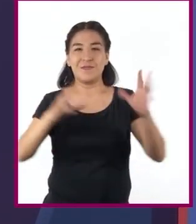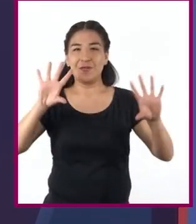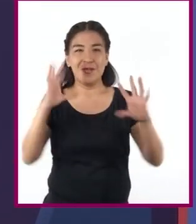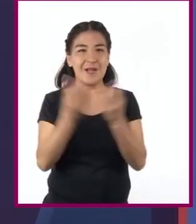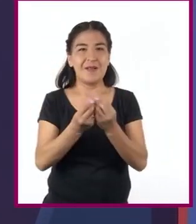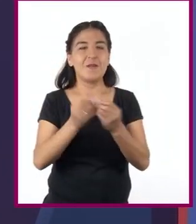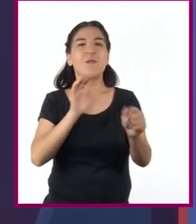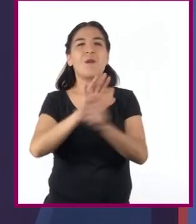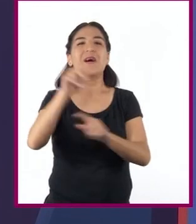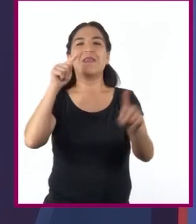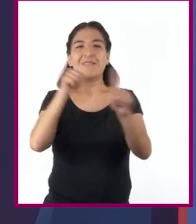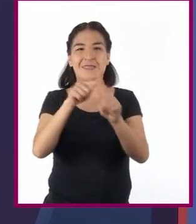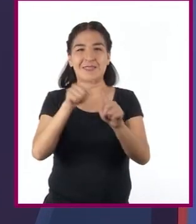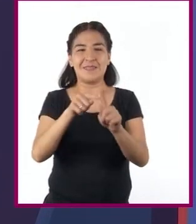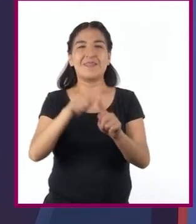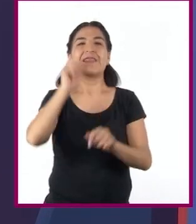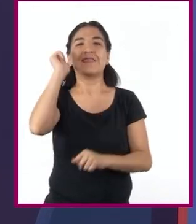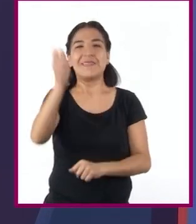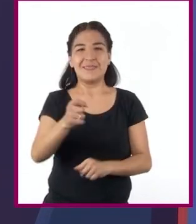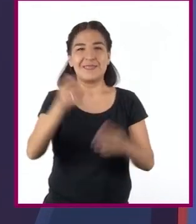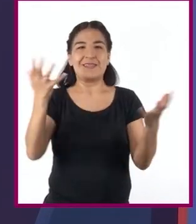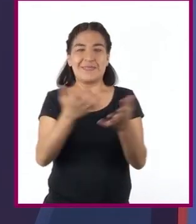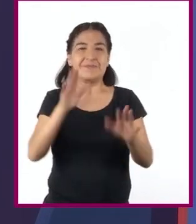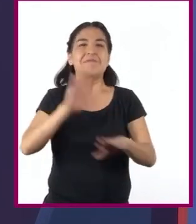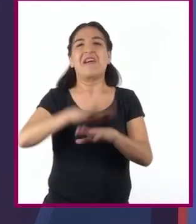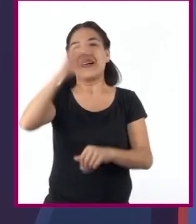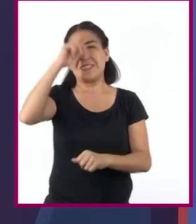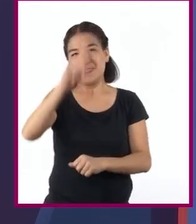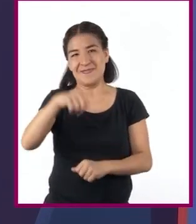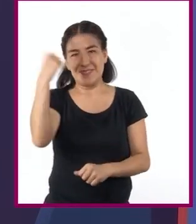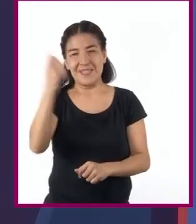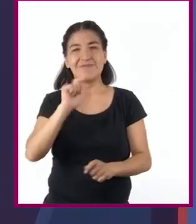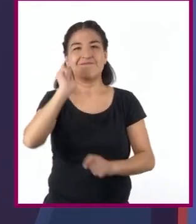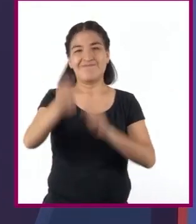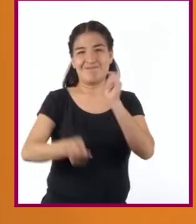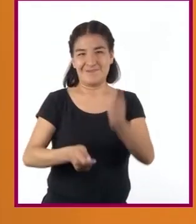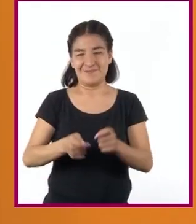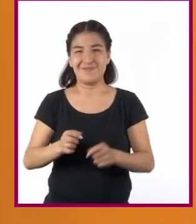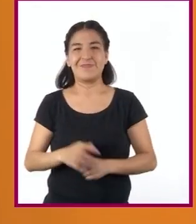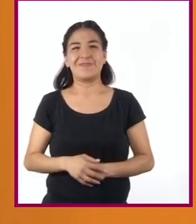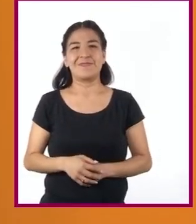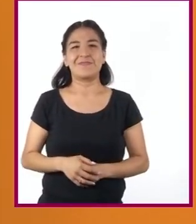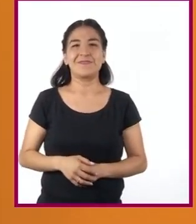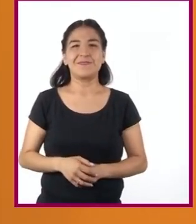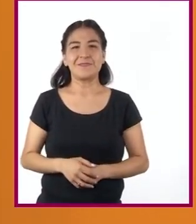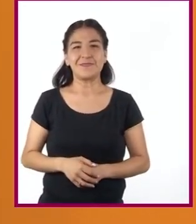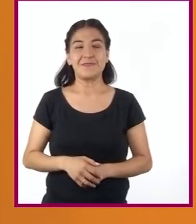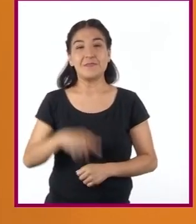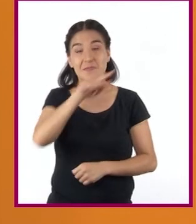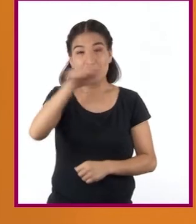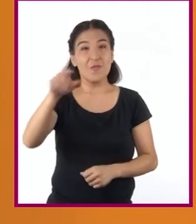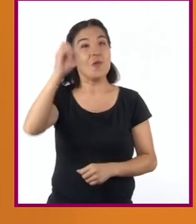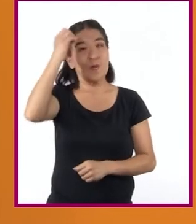concentra en un gráfico que hace más sencilla la interpretación. No olviden que las diversas